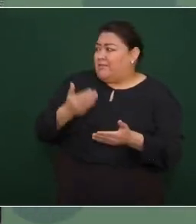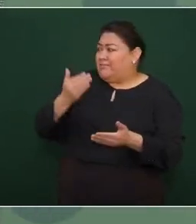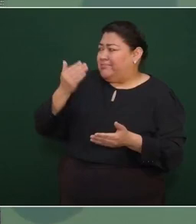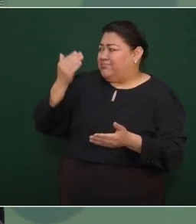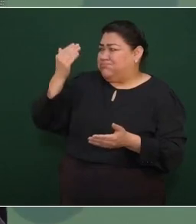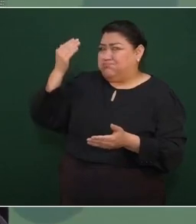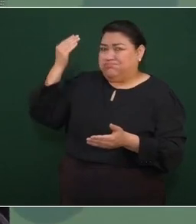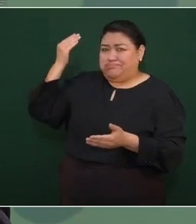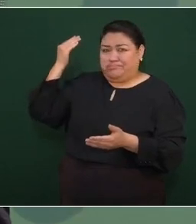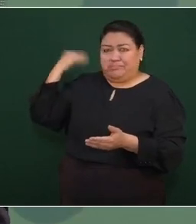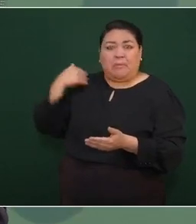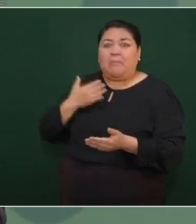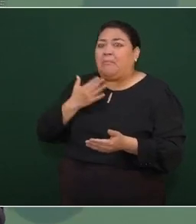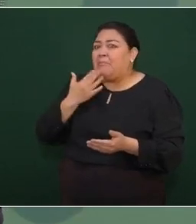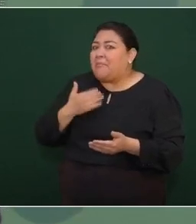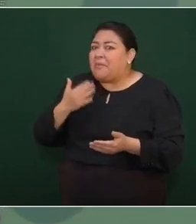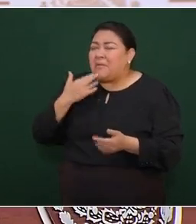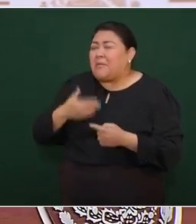se canceló